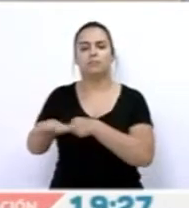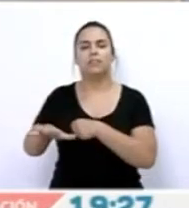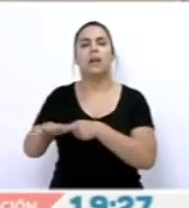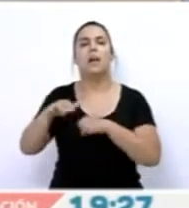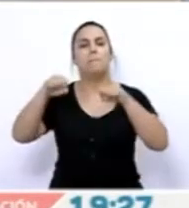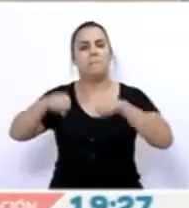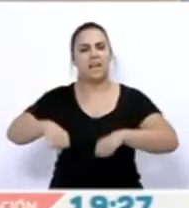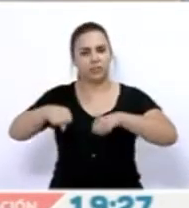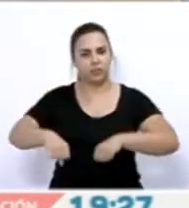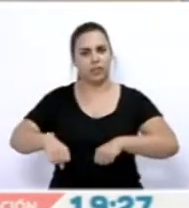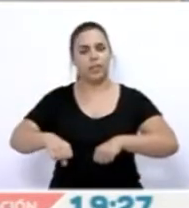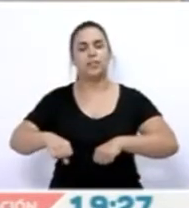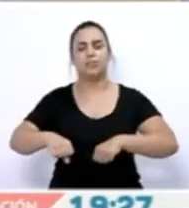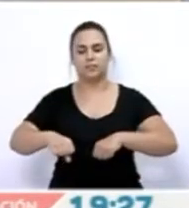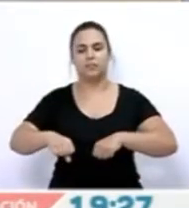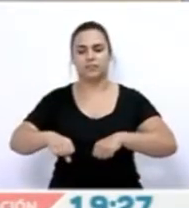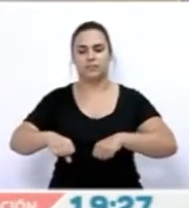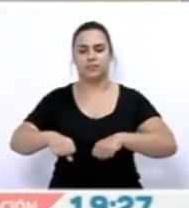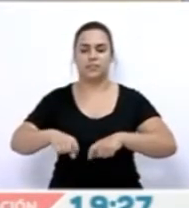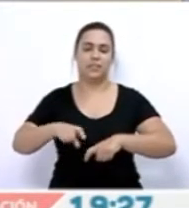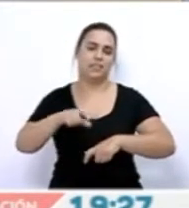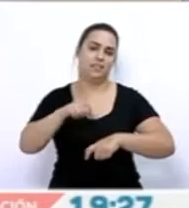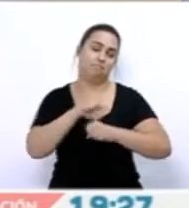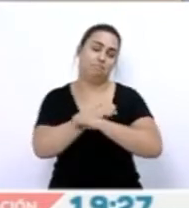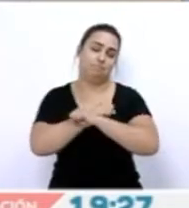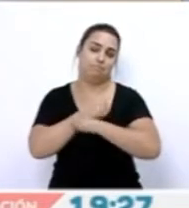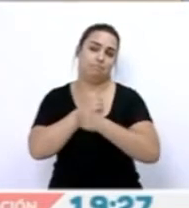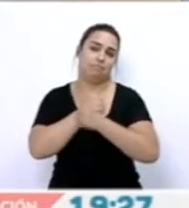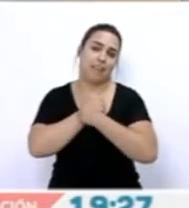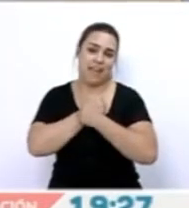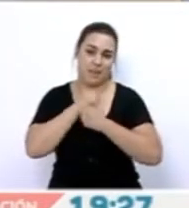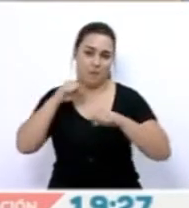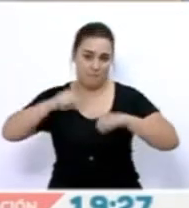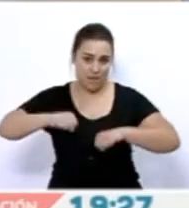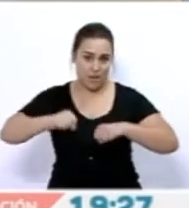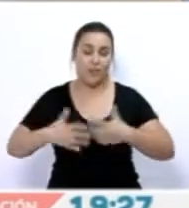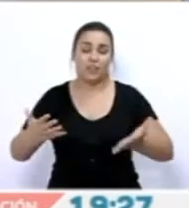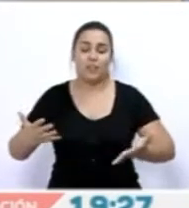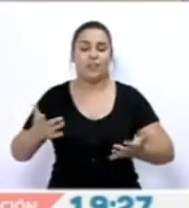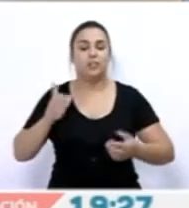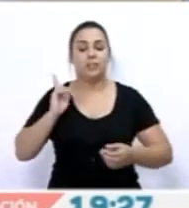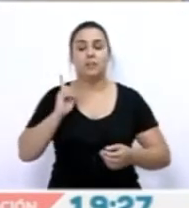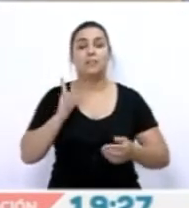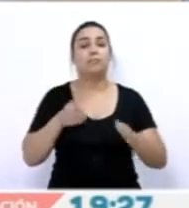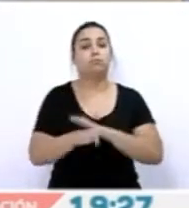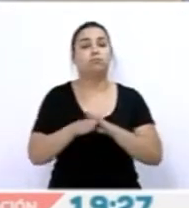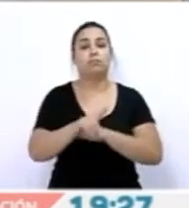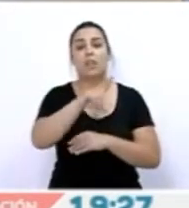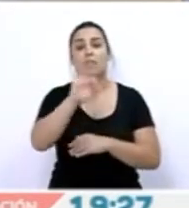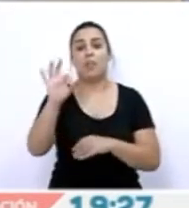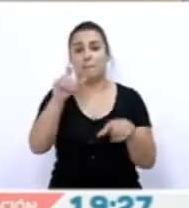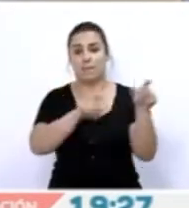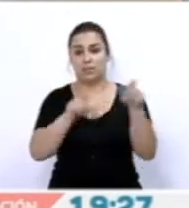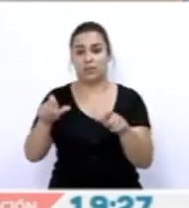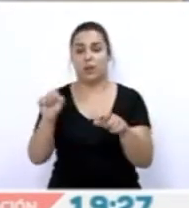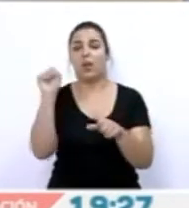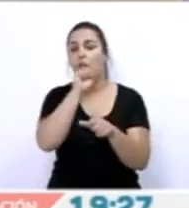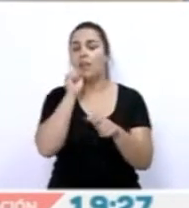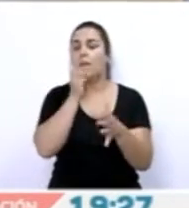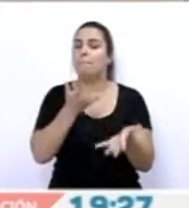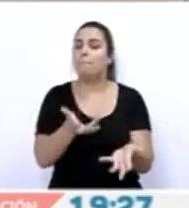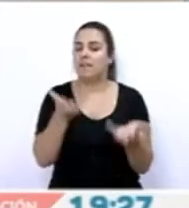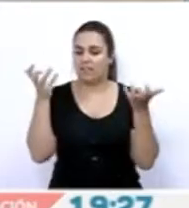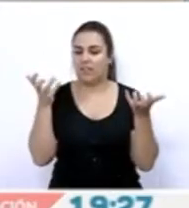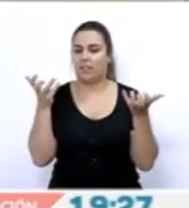edad a nuestros queridos mayores. Así que solamente podrán ir 100 personas a un concierto benéfico